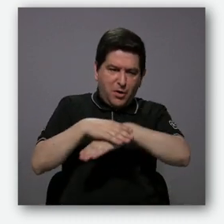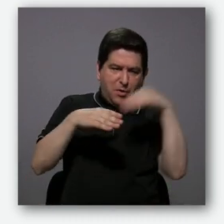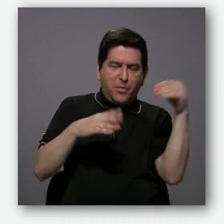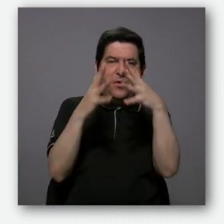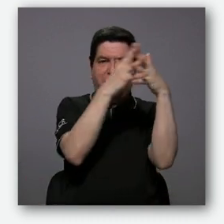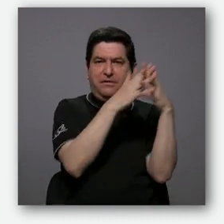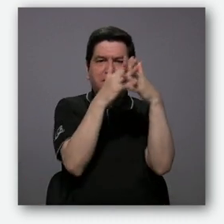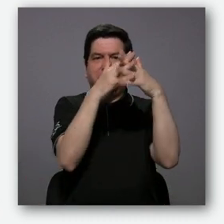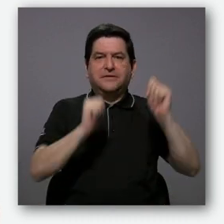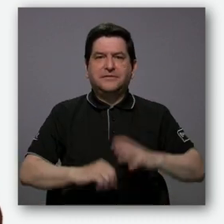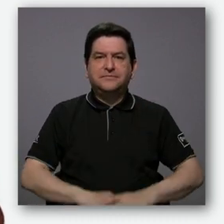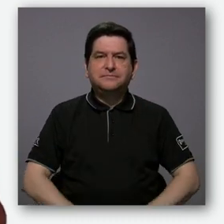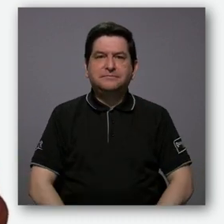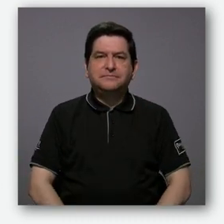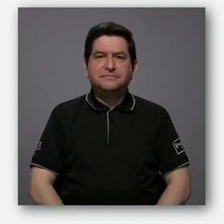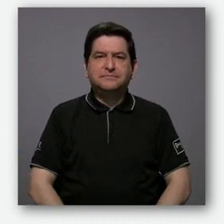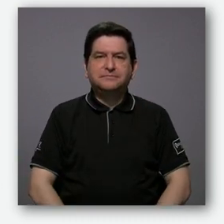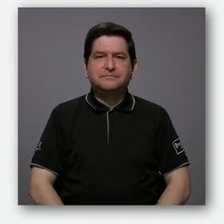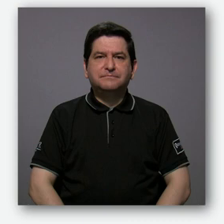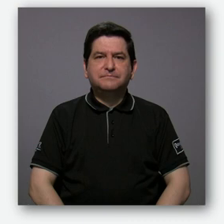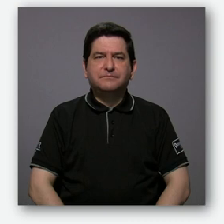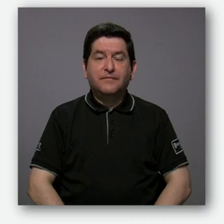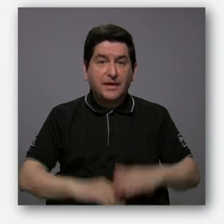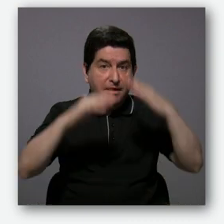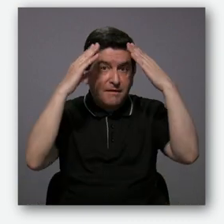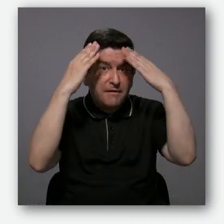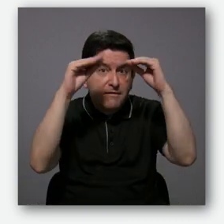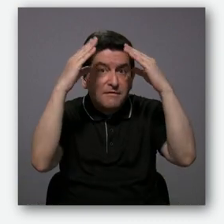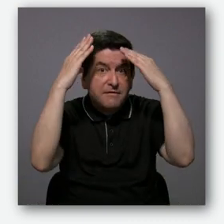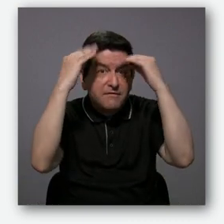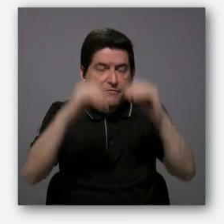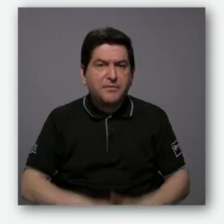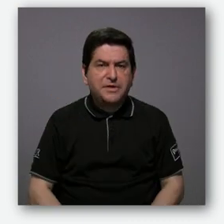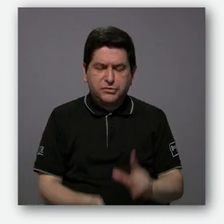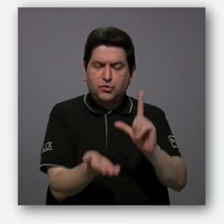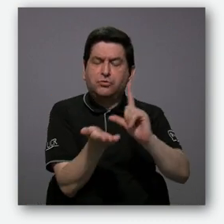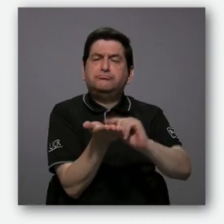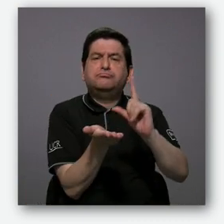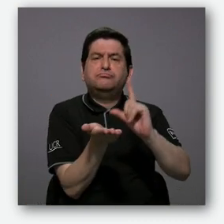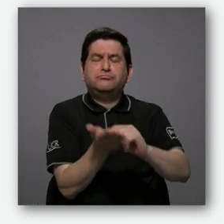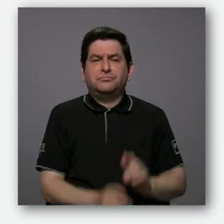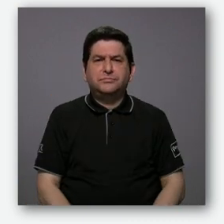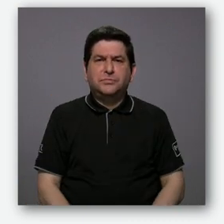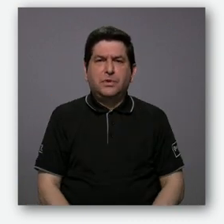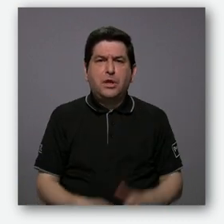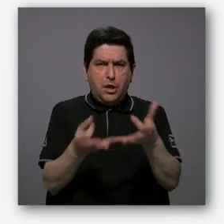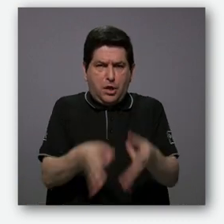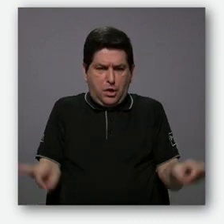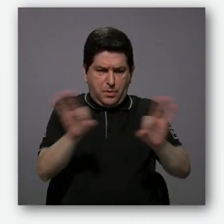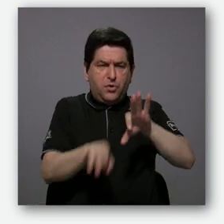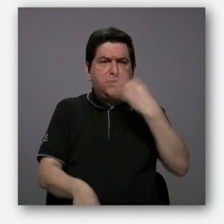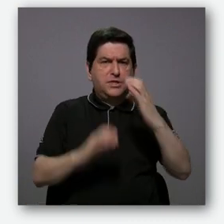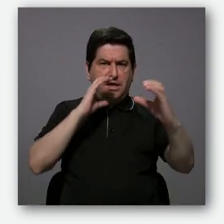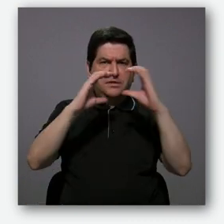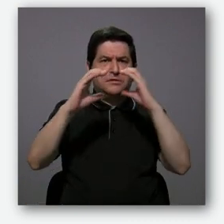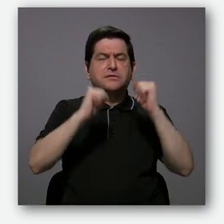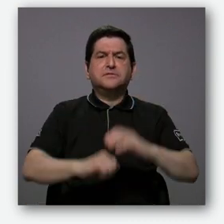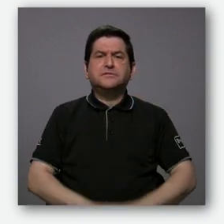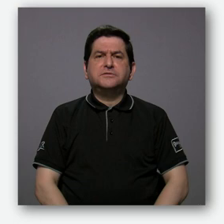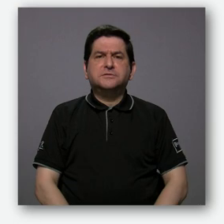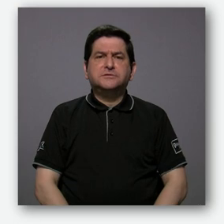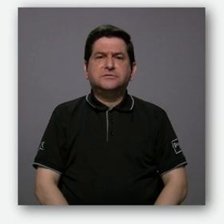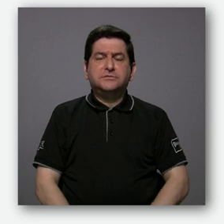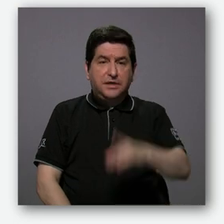exterior estadounidense. Esa información fue publicada por renombrados medios de comunicación,